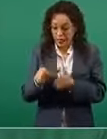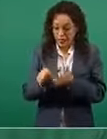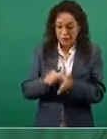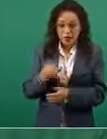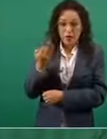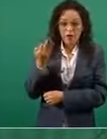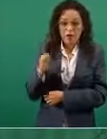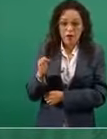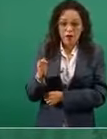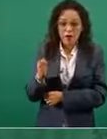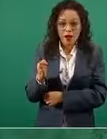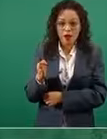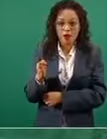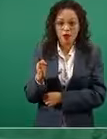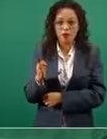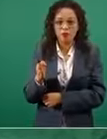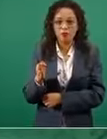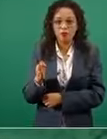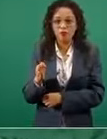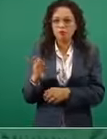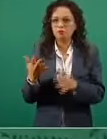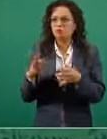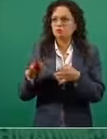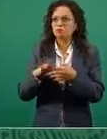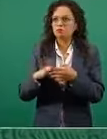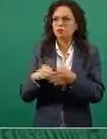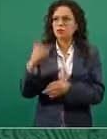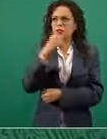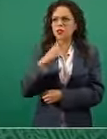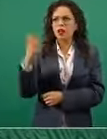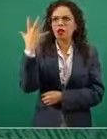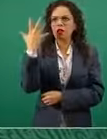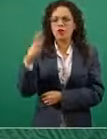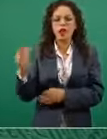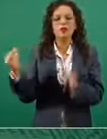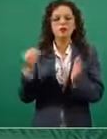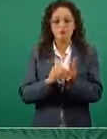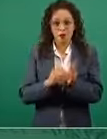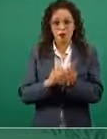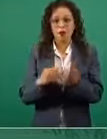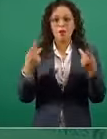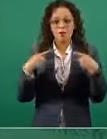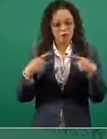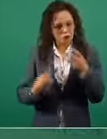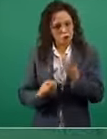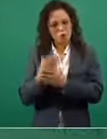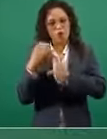llevamos como 110 mil nuevos empleos